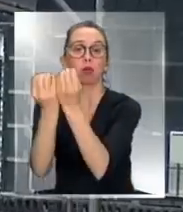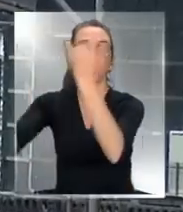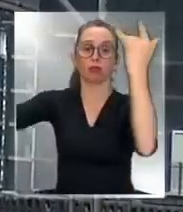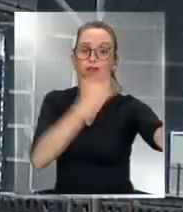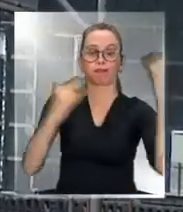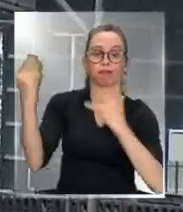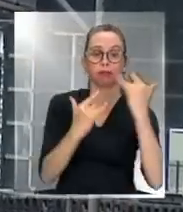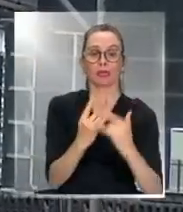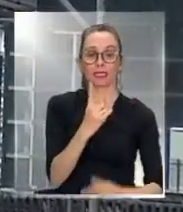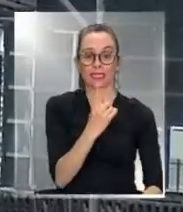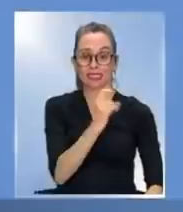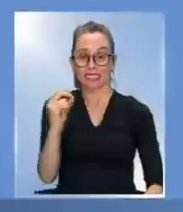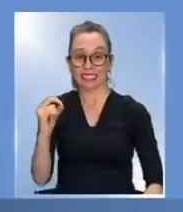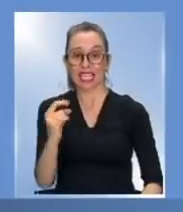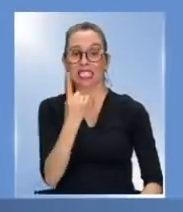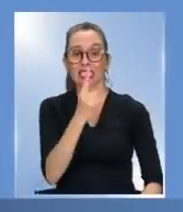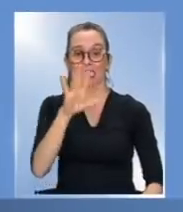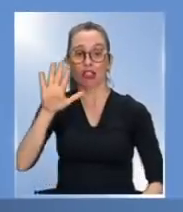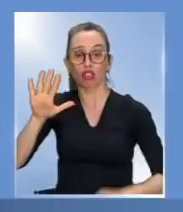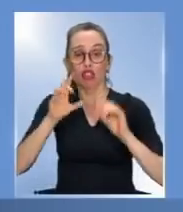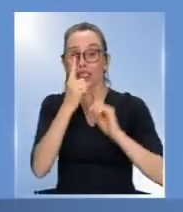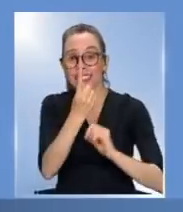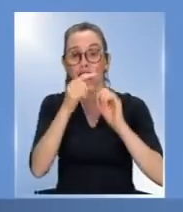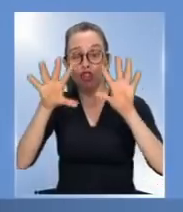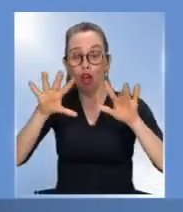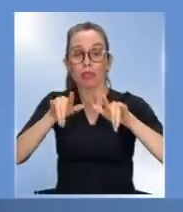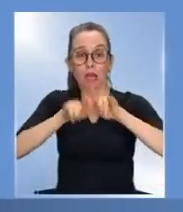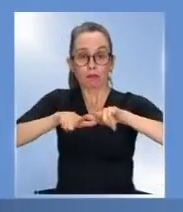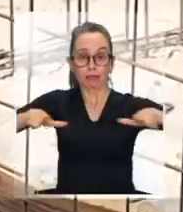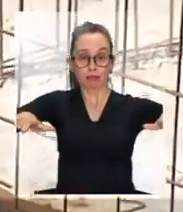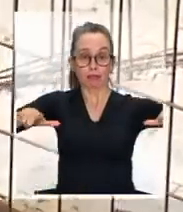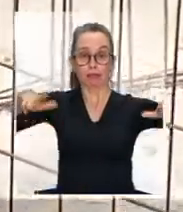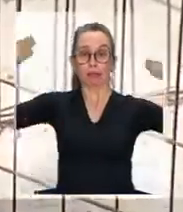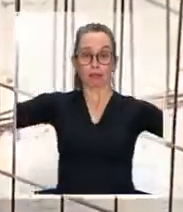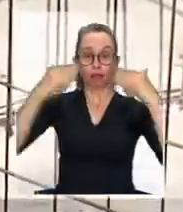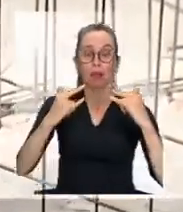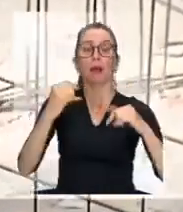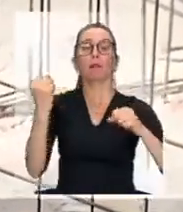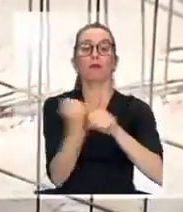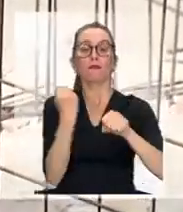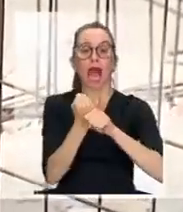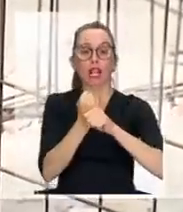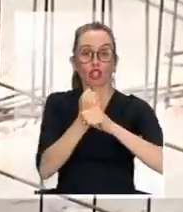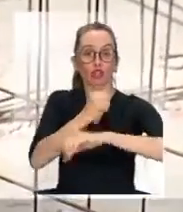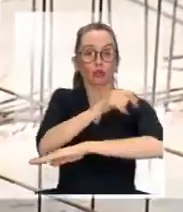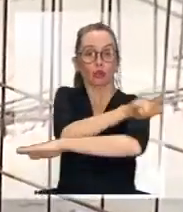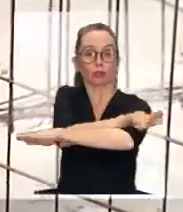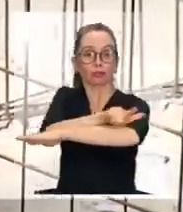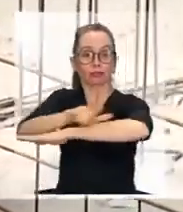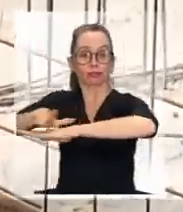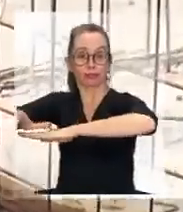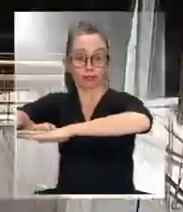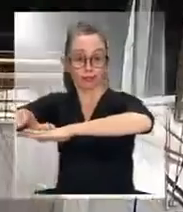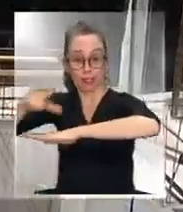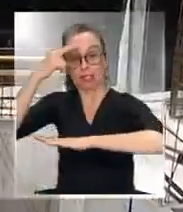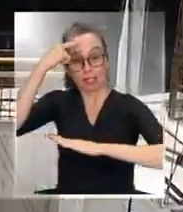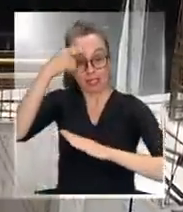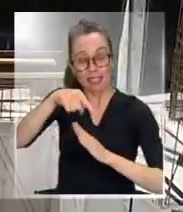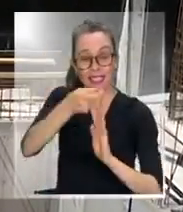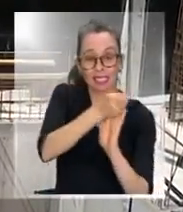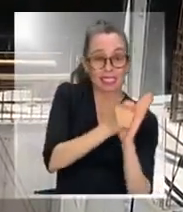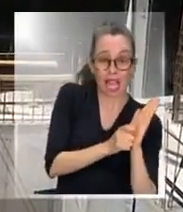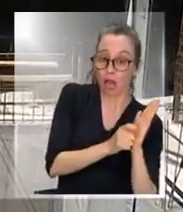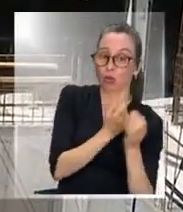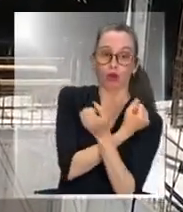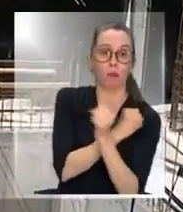100 o 110 estacionamientos que vamos a enfrentar al final de la construcción horizontal, nosotros preveemos que no vamos a ser